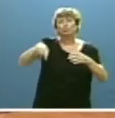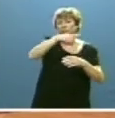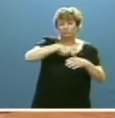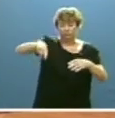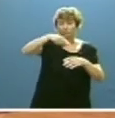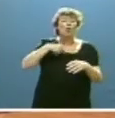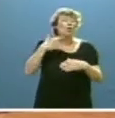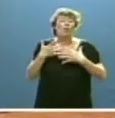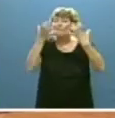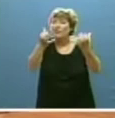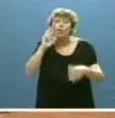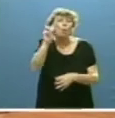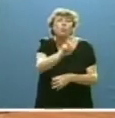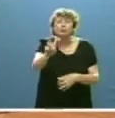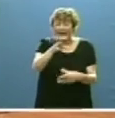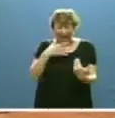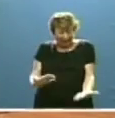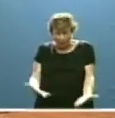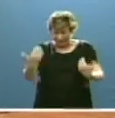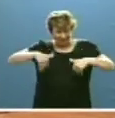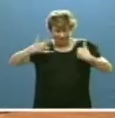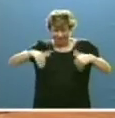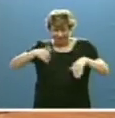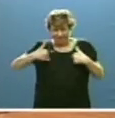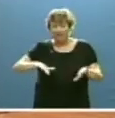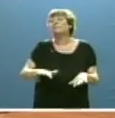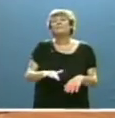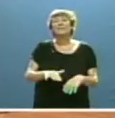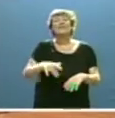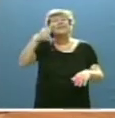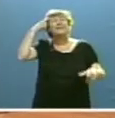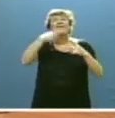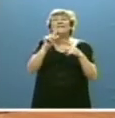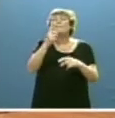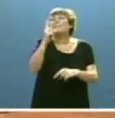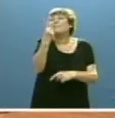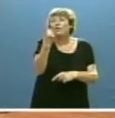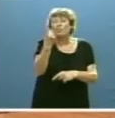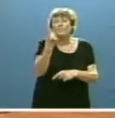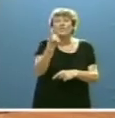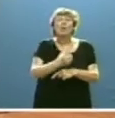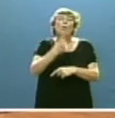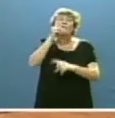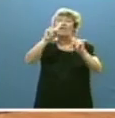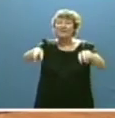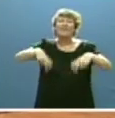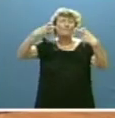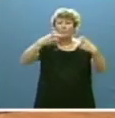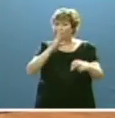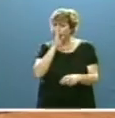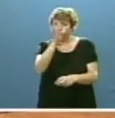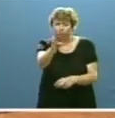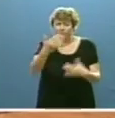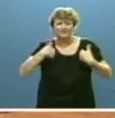buscar desde este mismo momento. Se trataría, en primer lugar, de una reforma inmediata